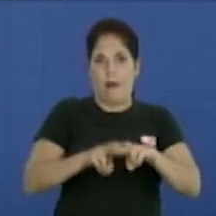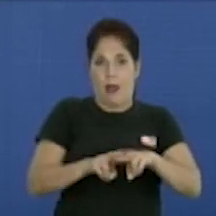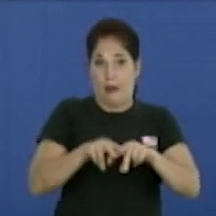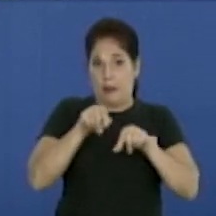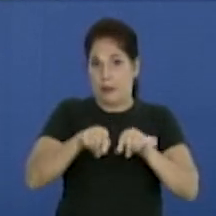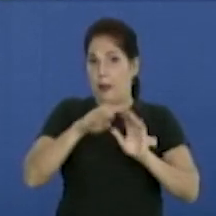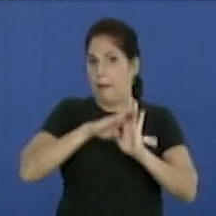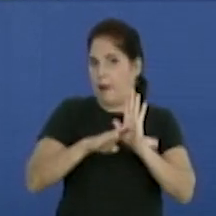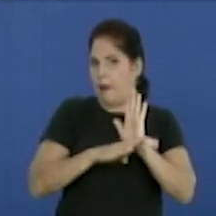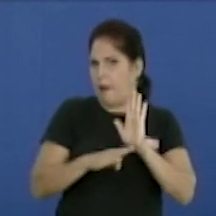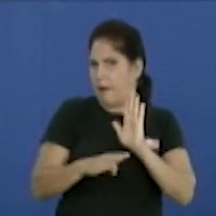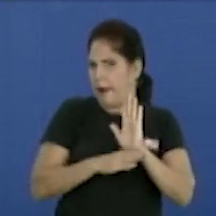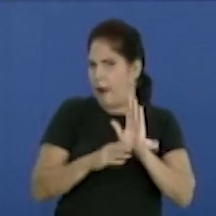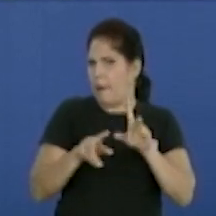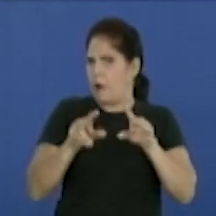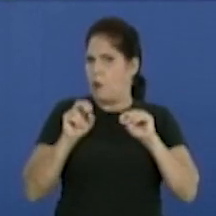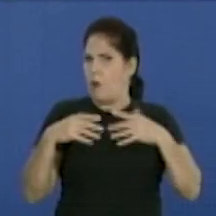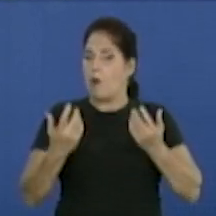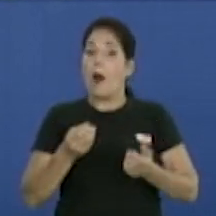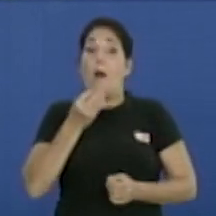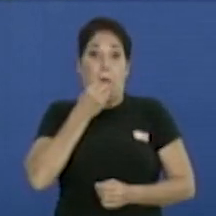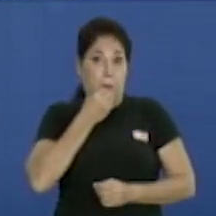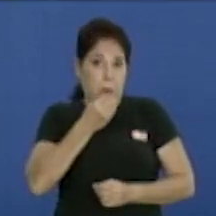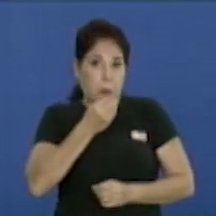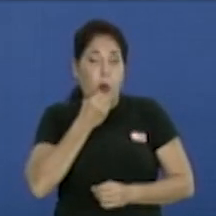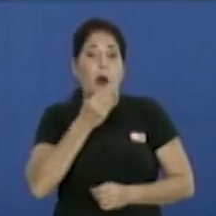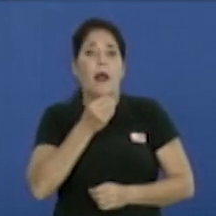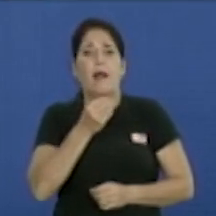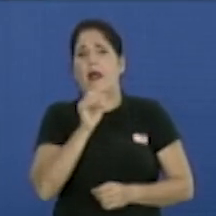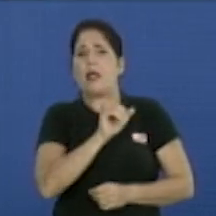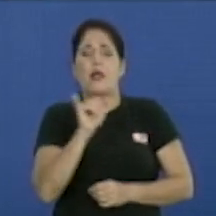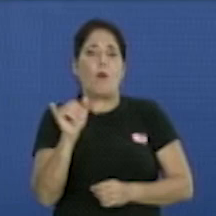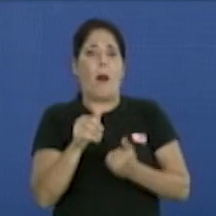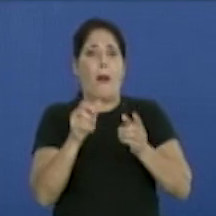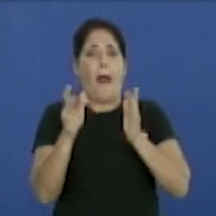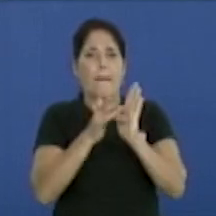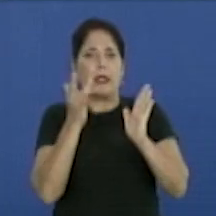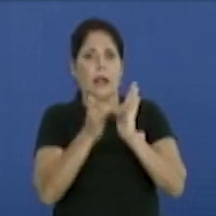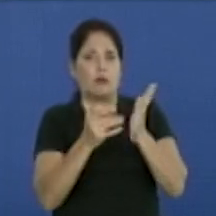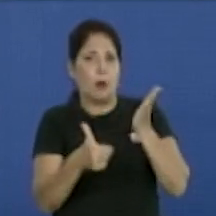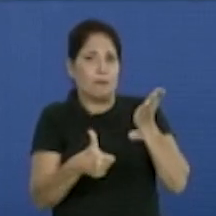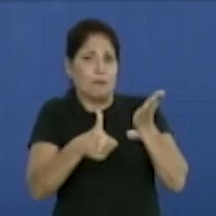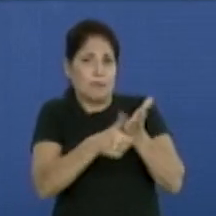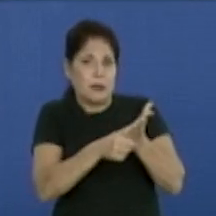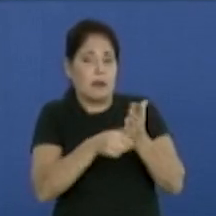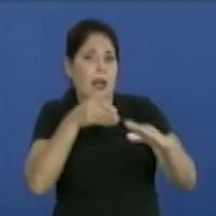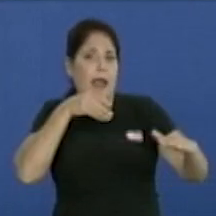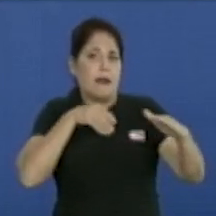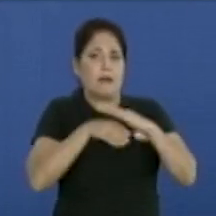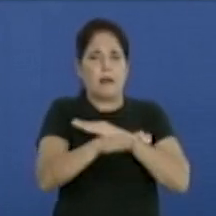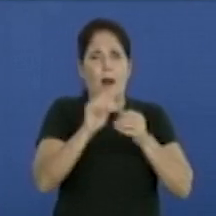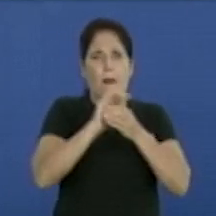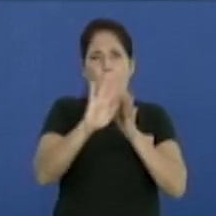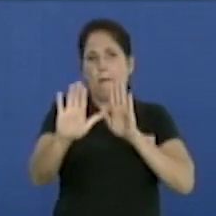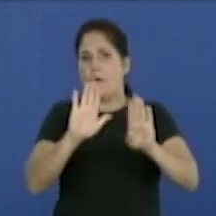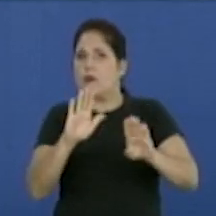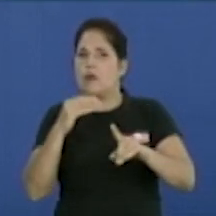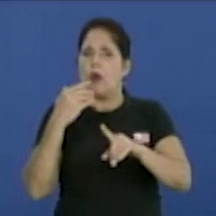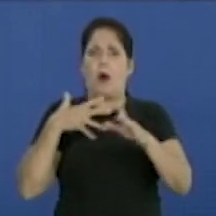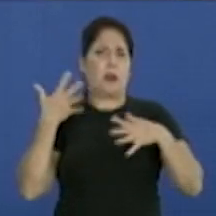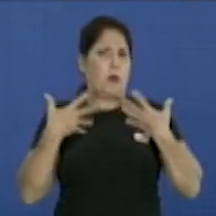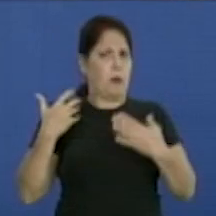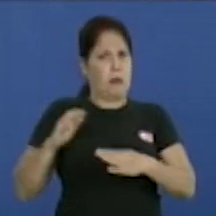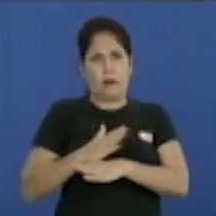edición del programa trae como novedad la posibilidad de adquirir a través de la aplicación La Papeleta los tickets para las diversas